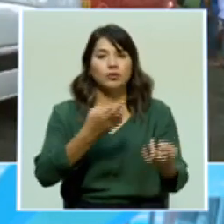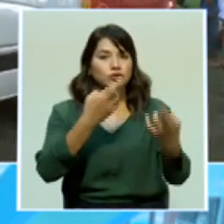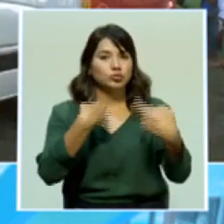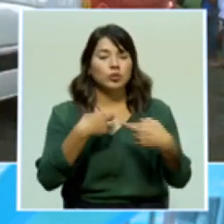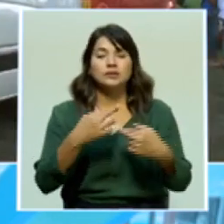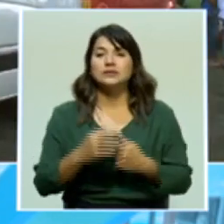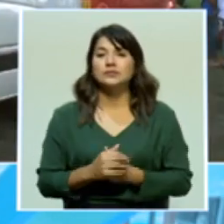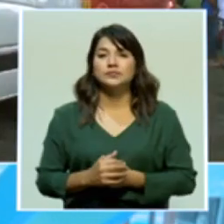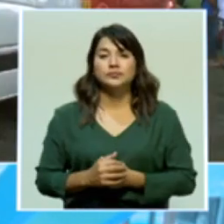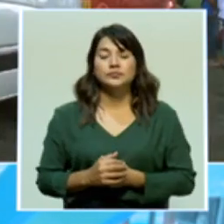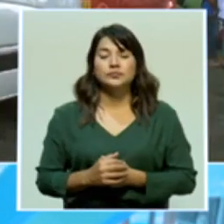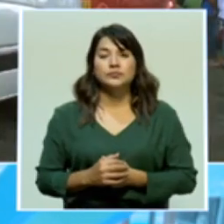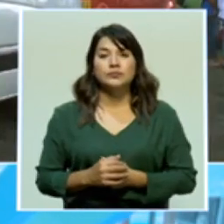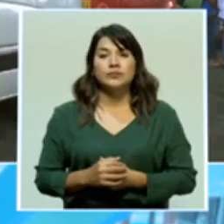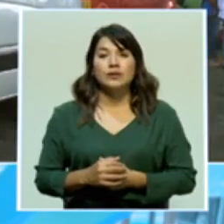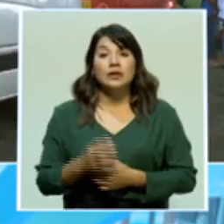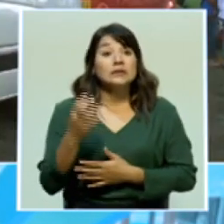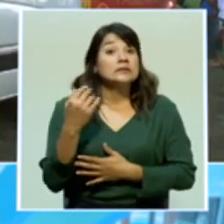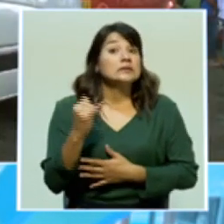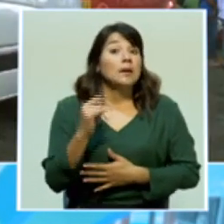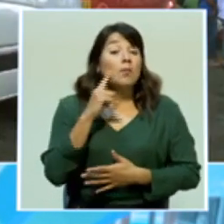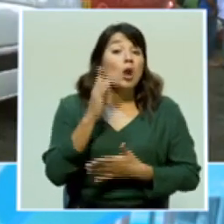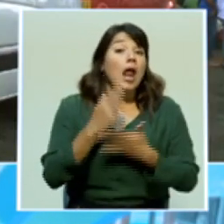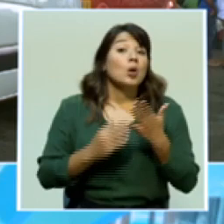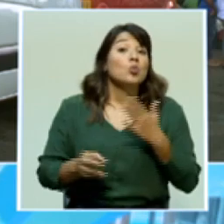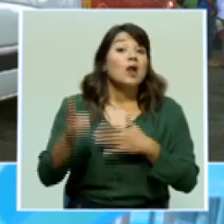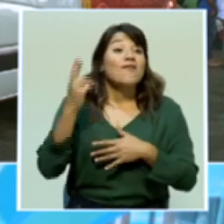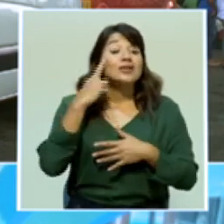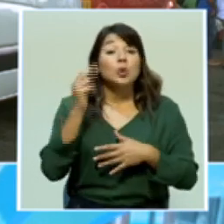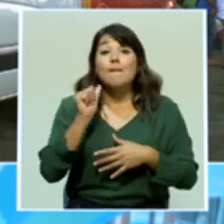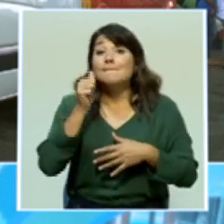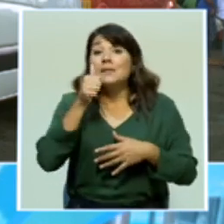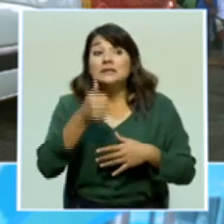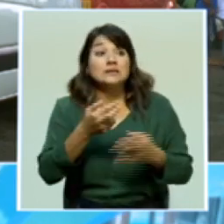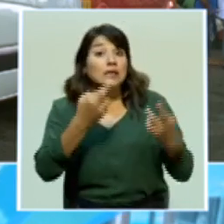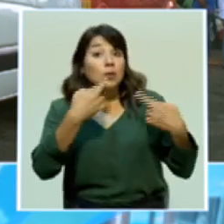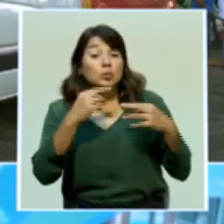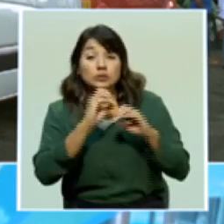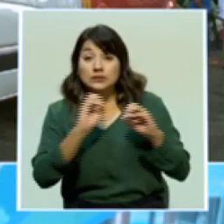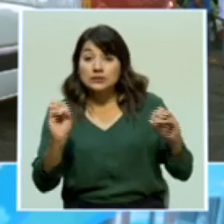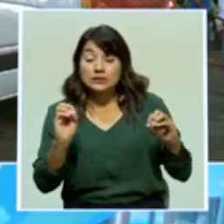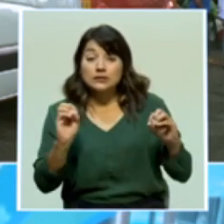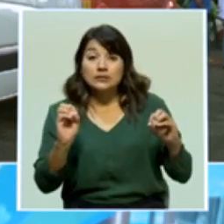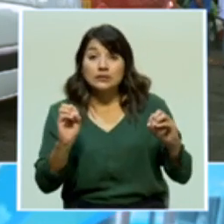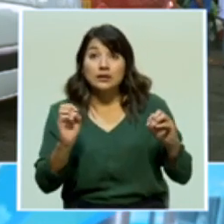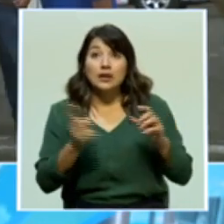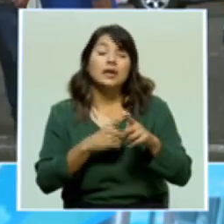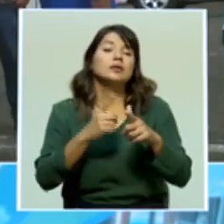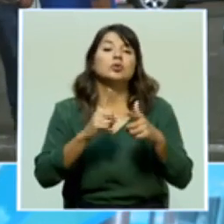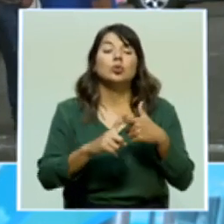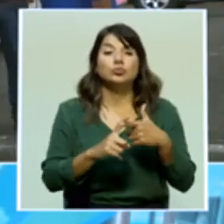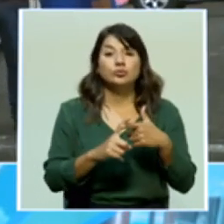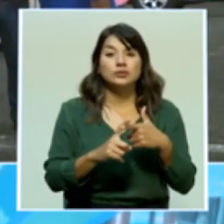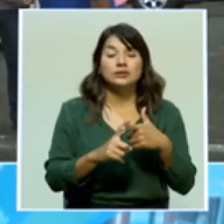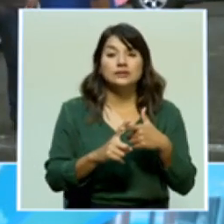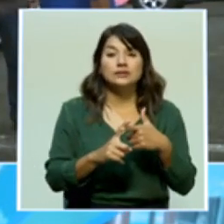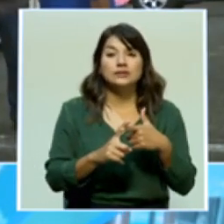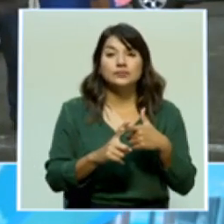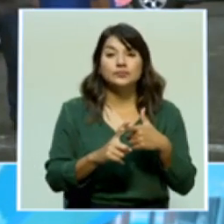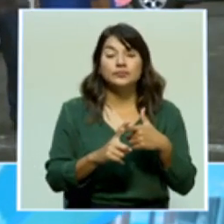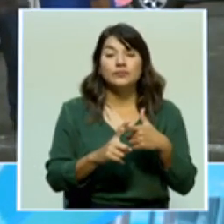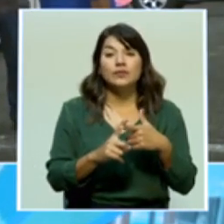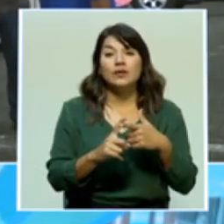hablemoslo así. Si por A o por B mañana no tuviéramos algo concreto, tomaríamos o